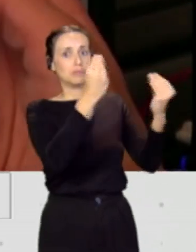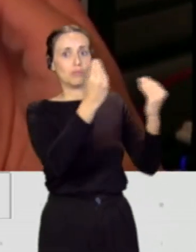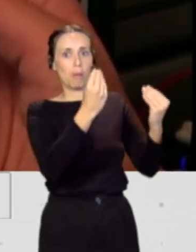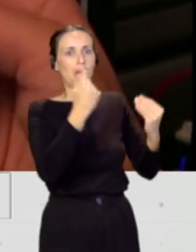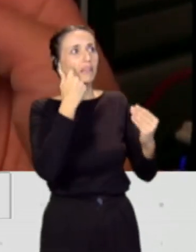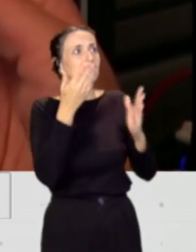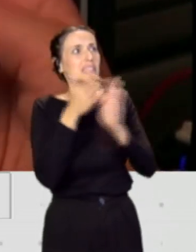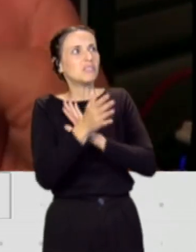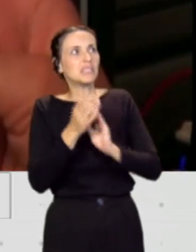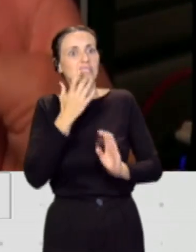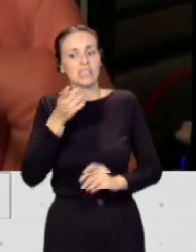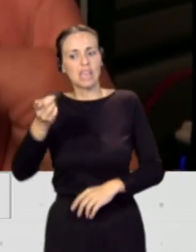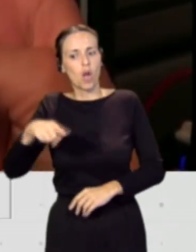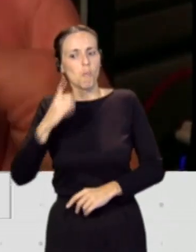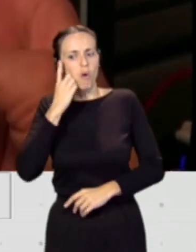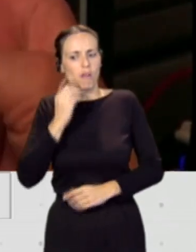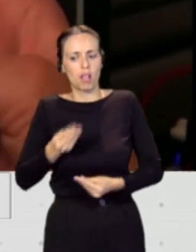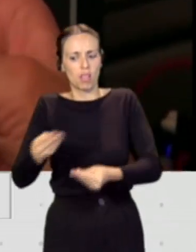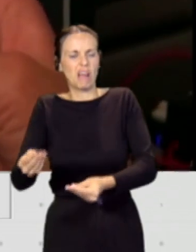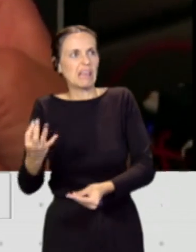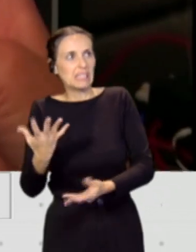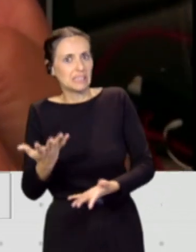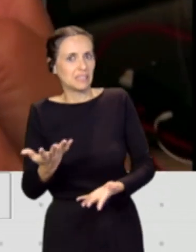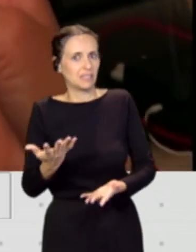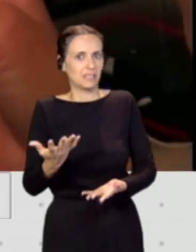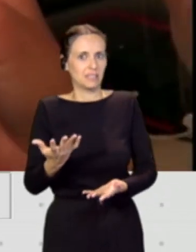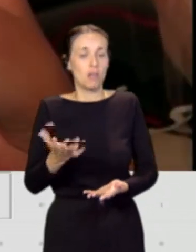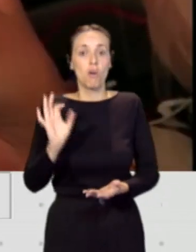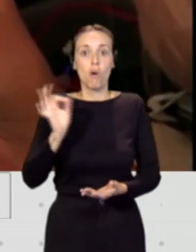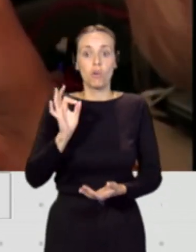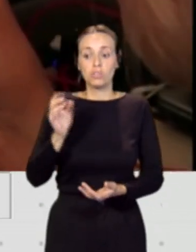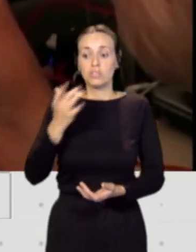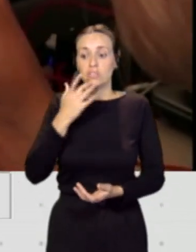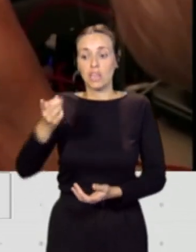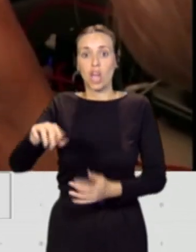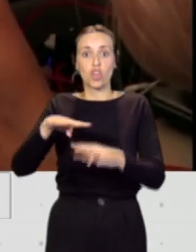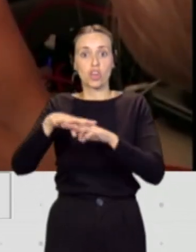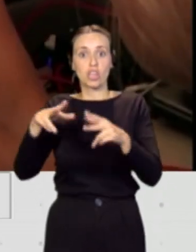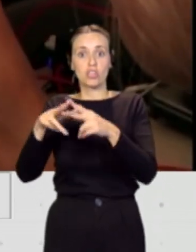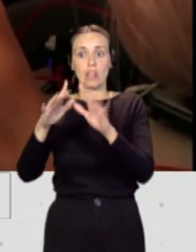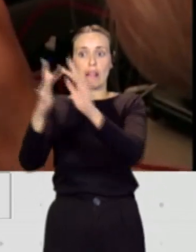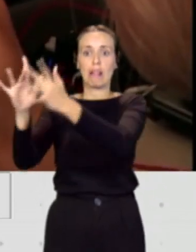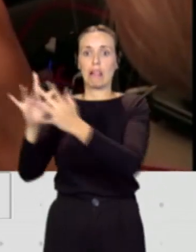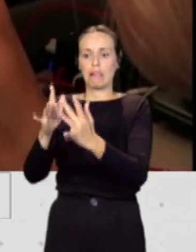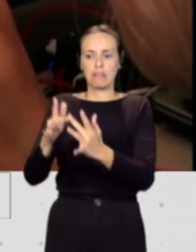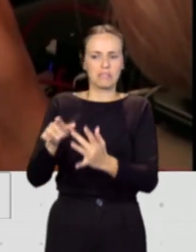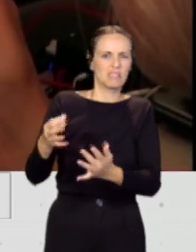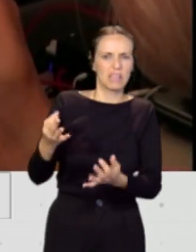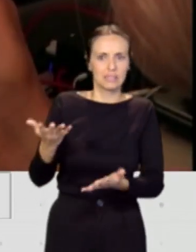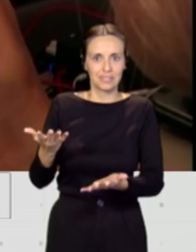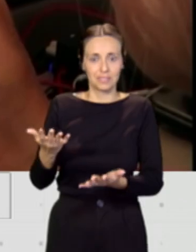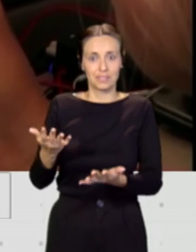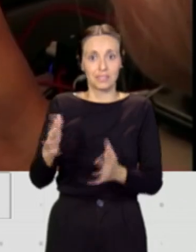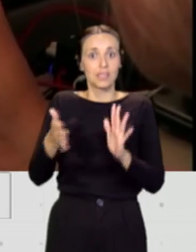que nuestros hijos tengan un móvil, qué significa que interactúen en redes sociales, en fin, de alguna manera que haya un